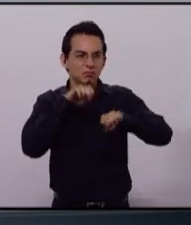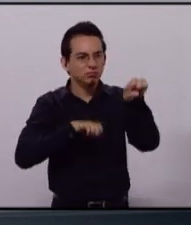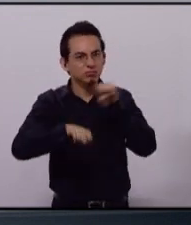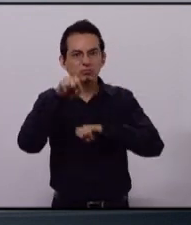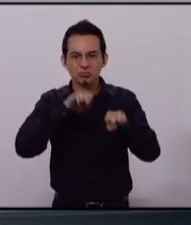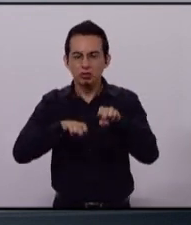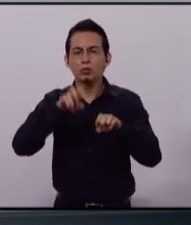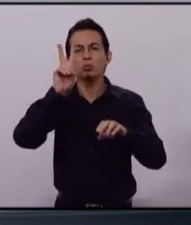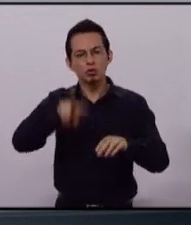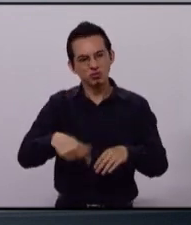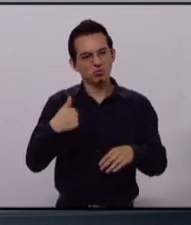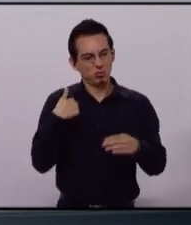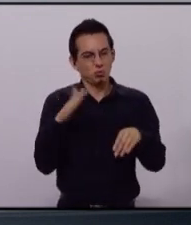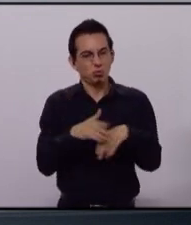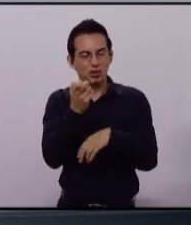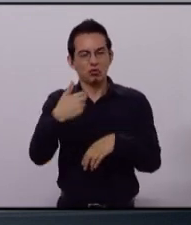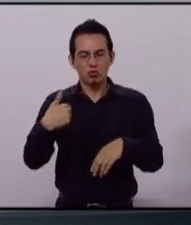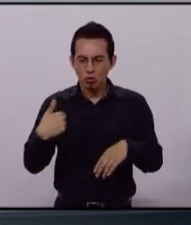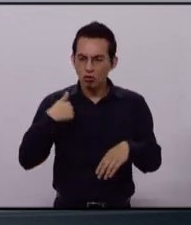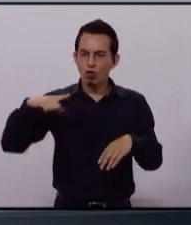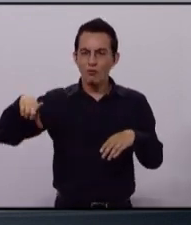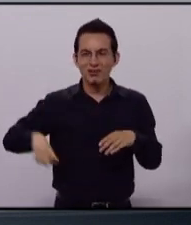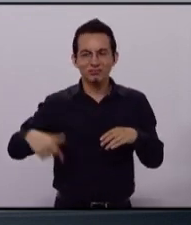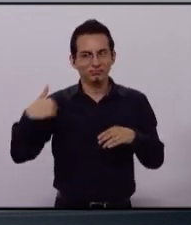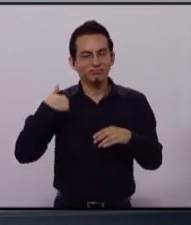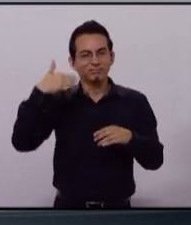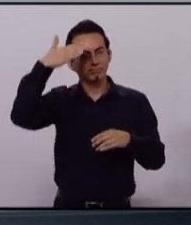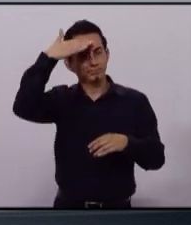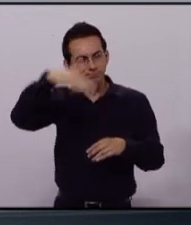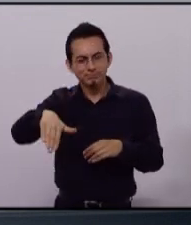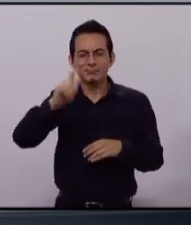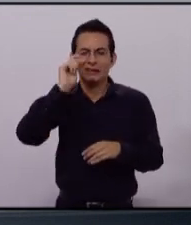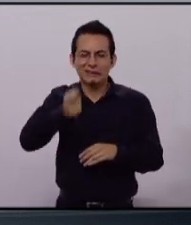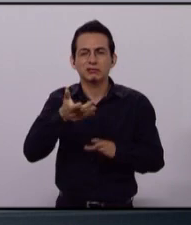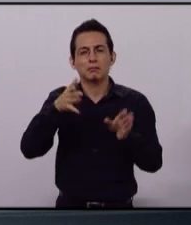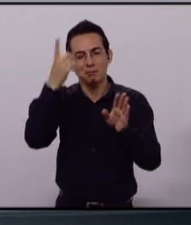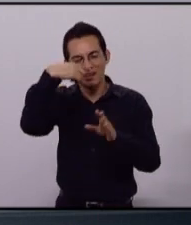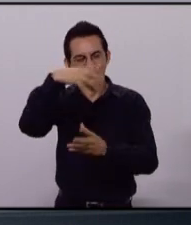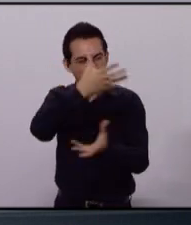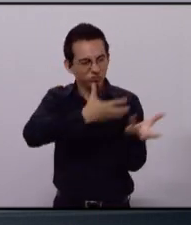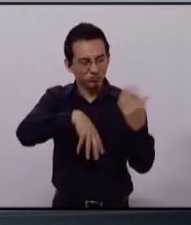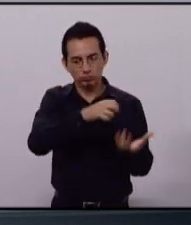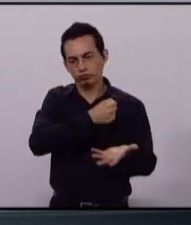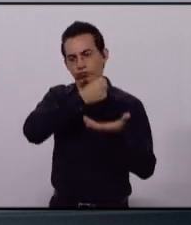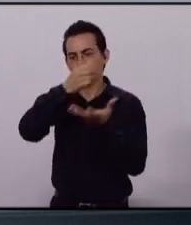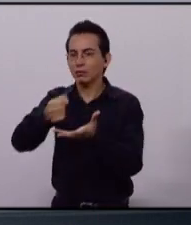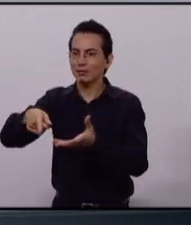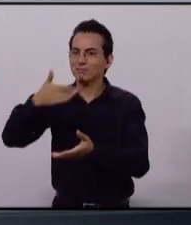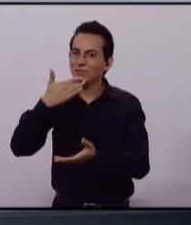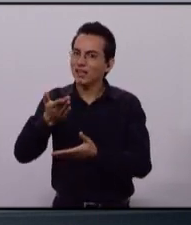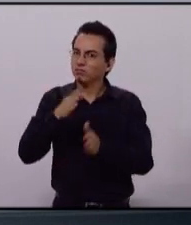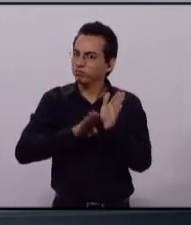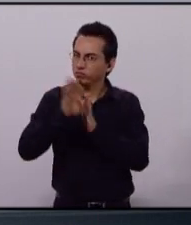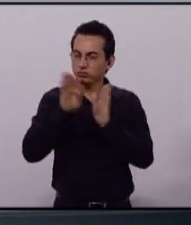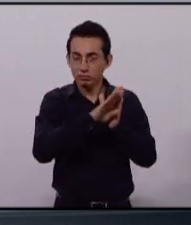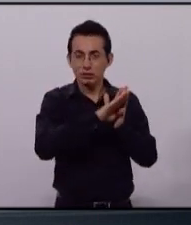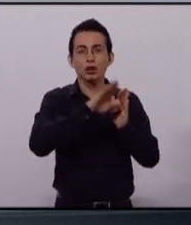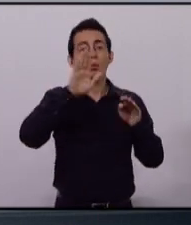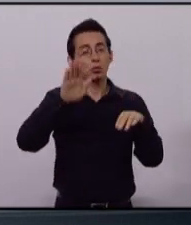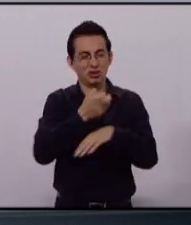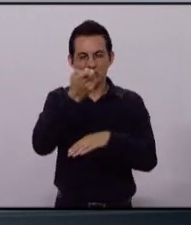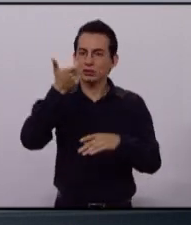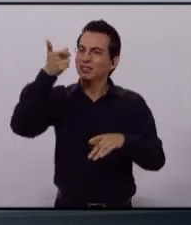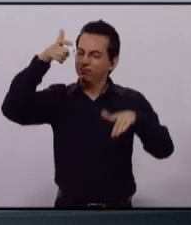Tendremos un gobierno facilitador que genere confianza para atraer inversiones. Vamos a reducir en más de